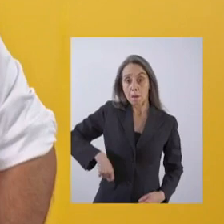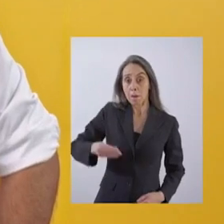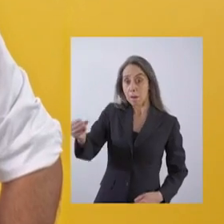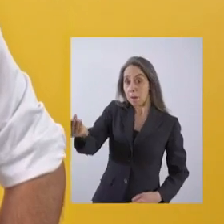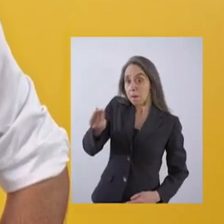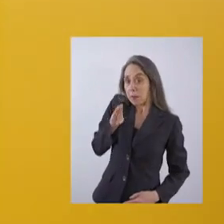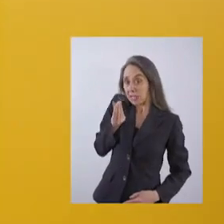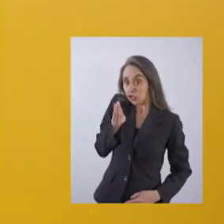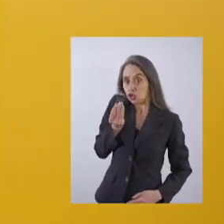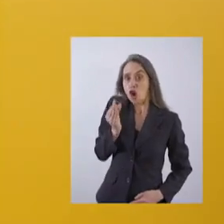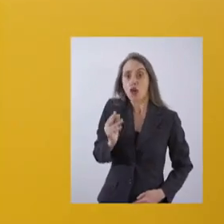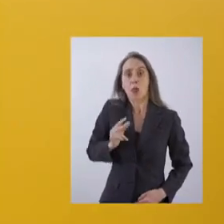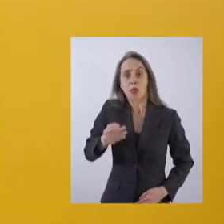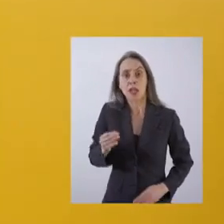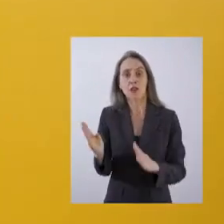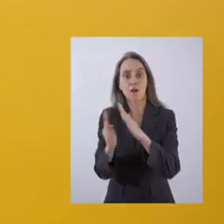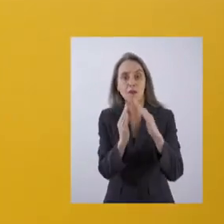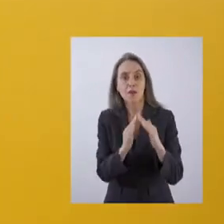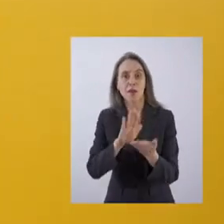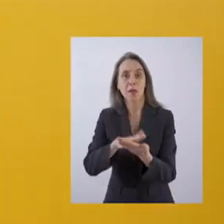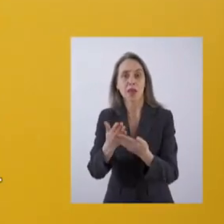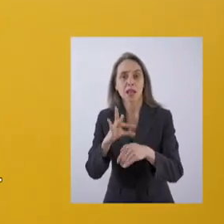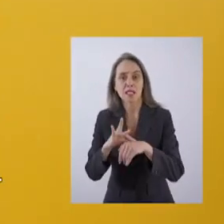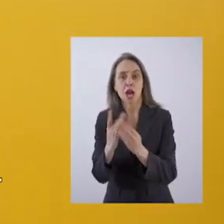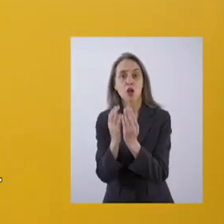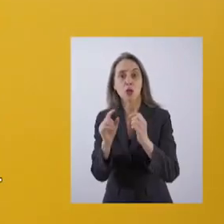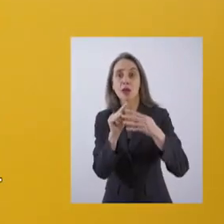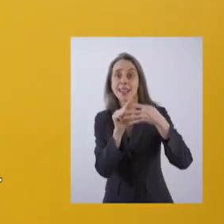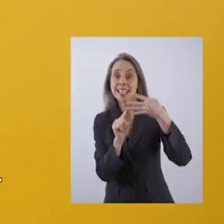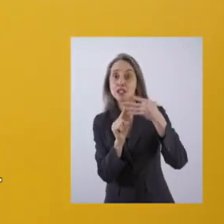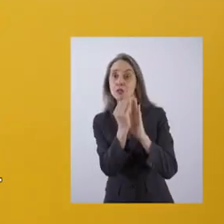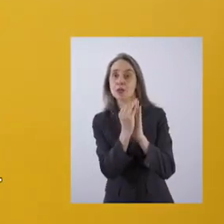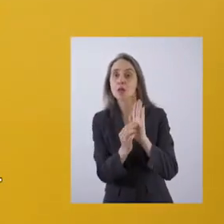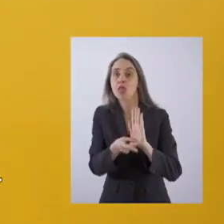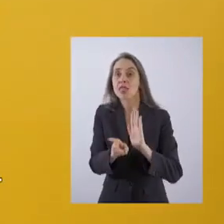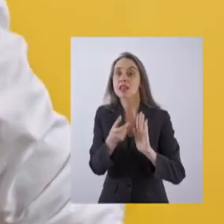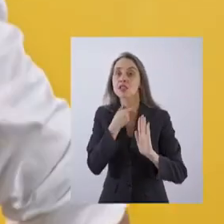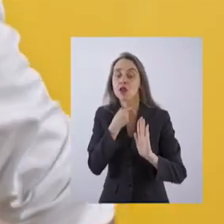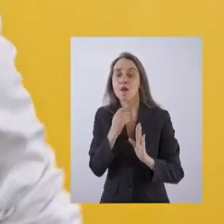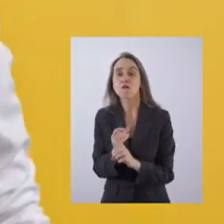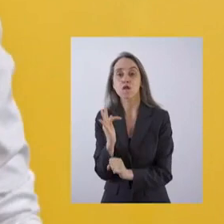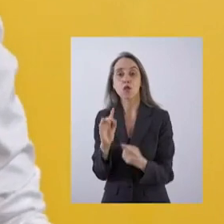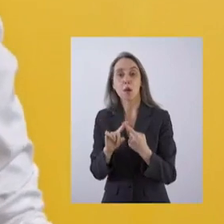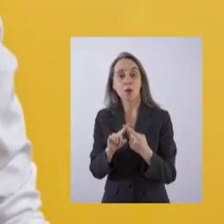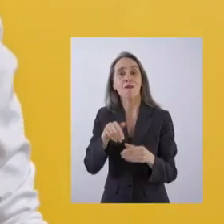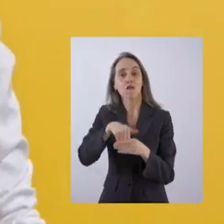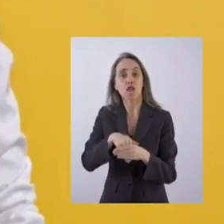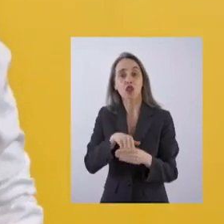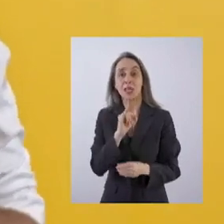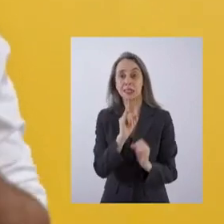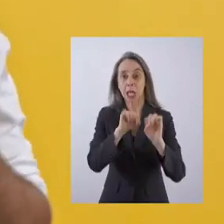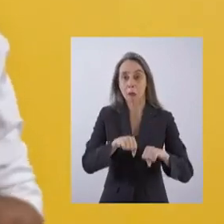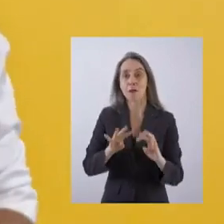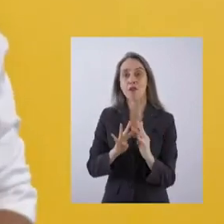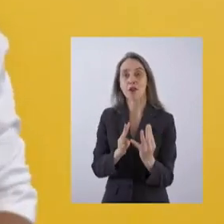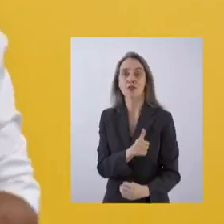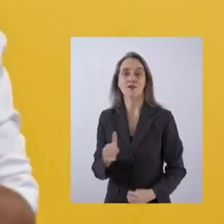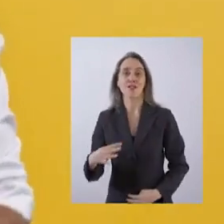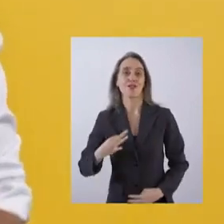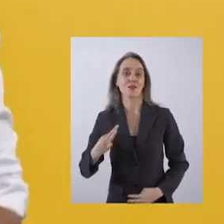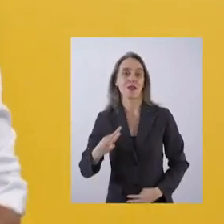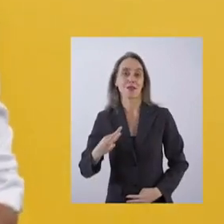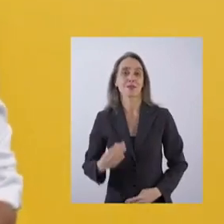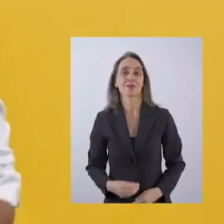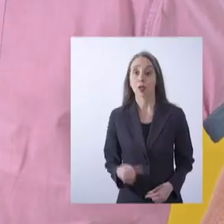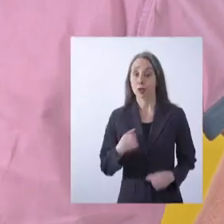Por pensiones dignas, por vivienda, por salud, por educación como derechos garantizados. En Participa votamos apruebo